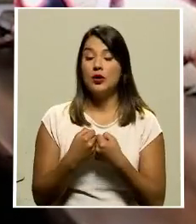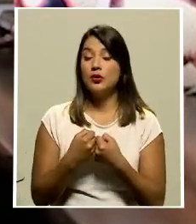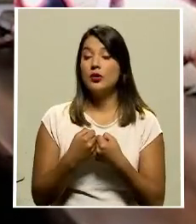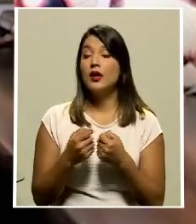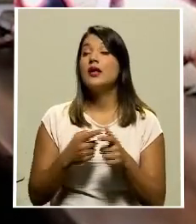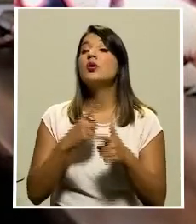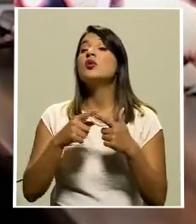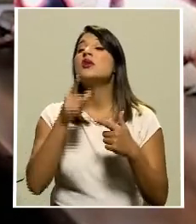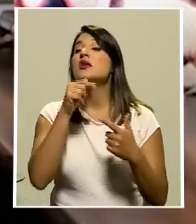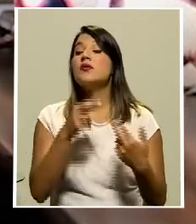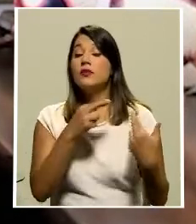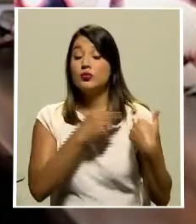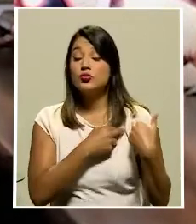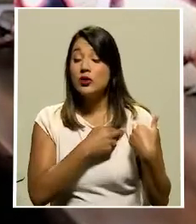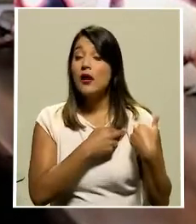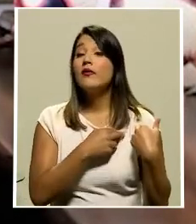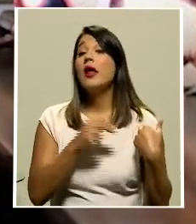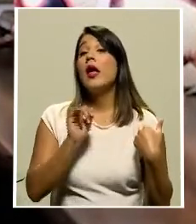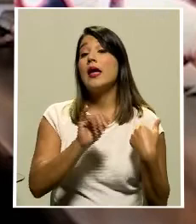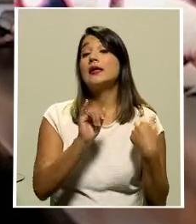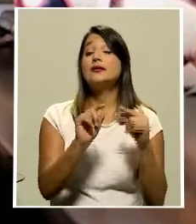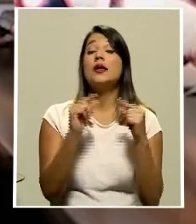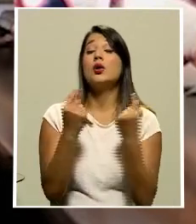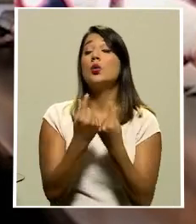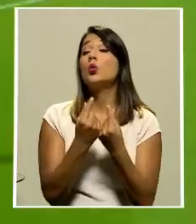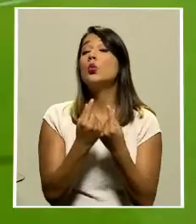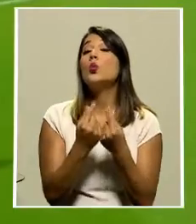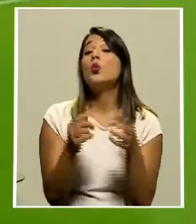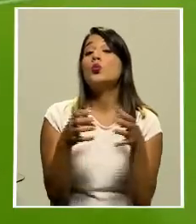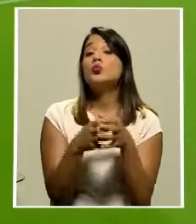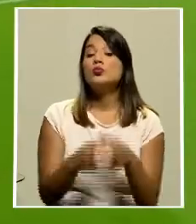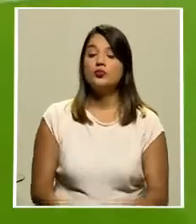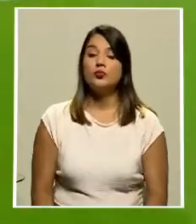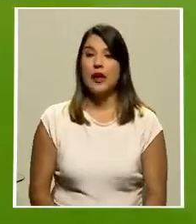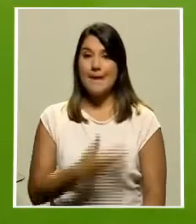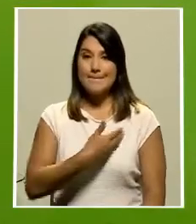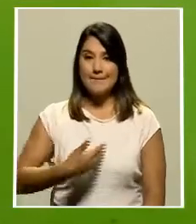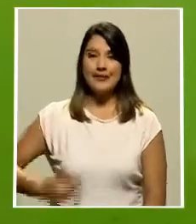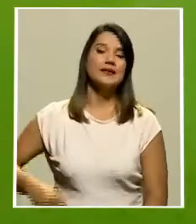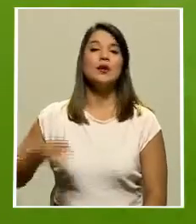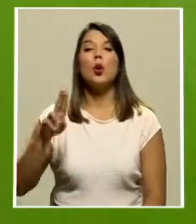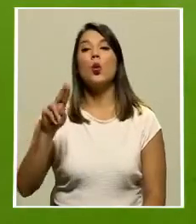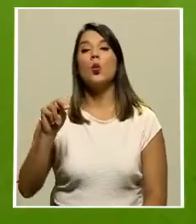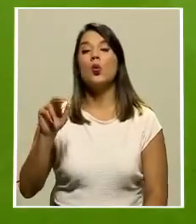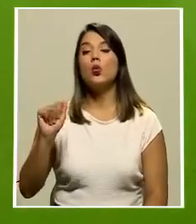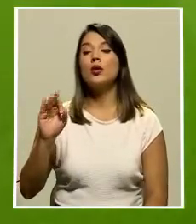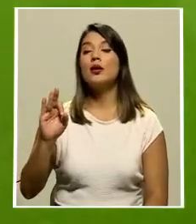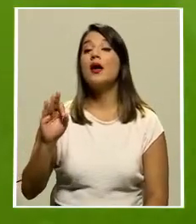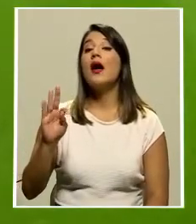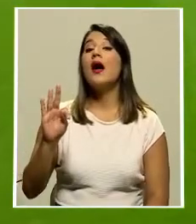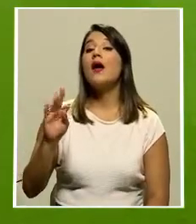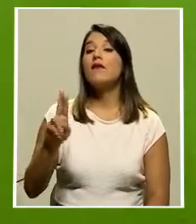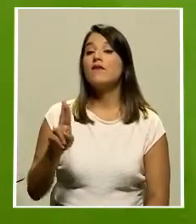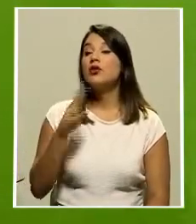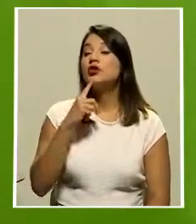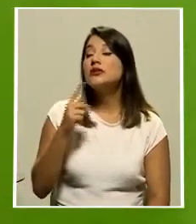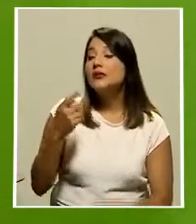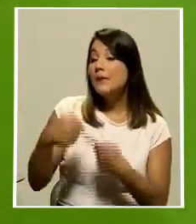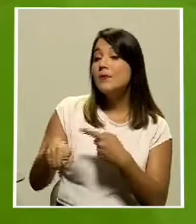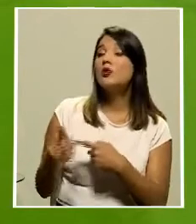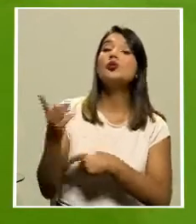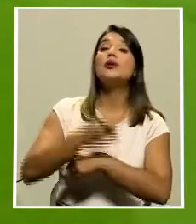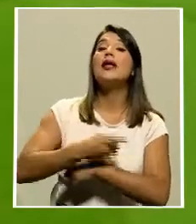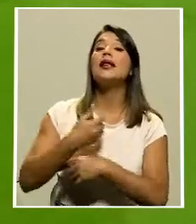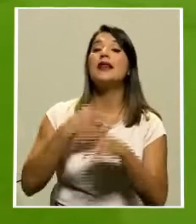la responsabilidad va a ser de este grupo pequeño de aficionados. El presidente de la UNAFUT aseguró que en los próximos días tendrá una reunión con los